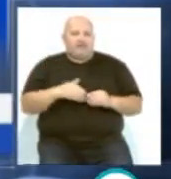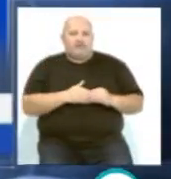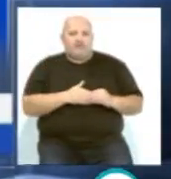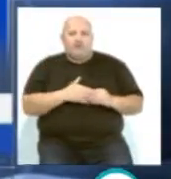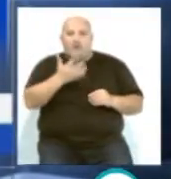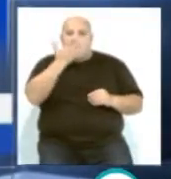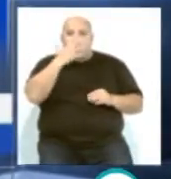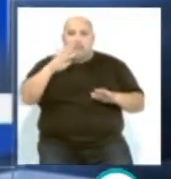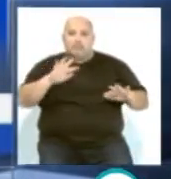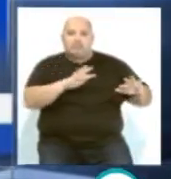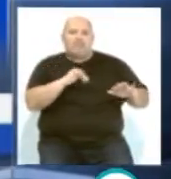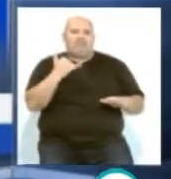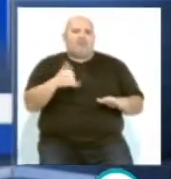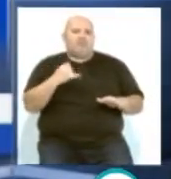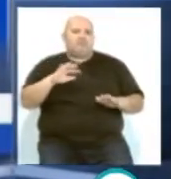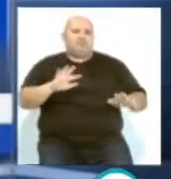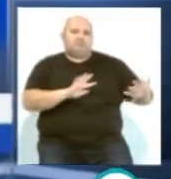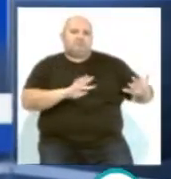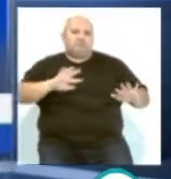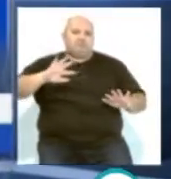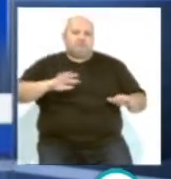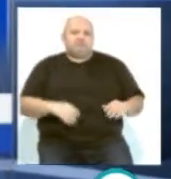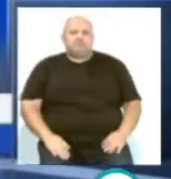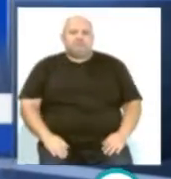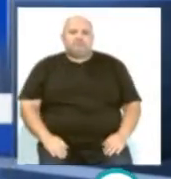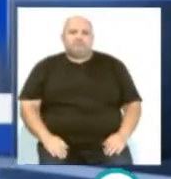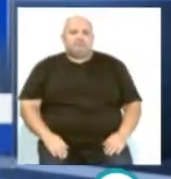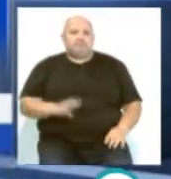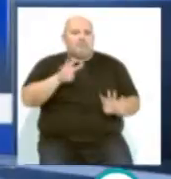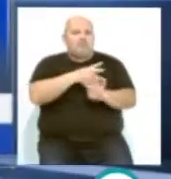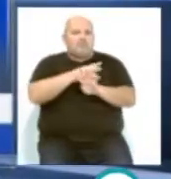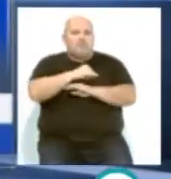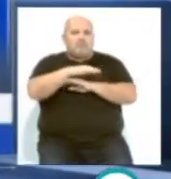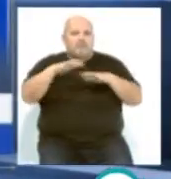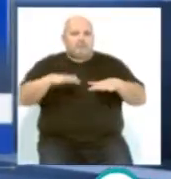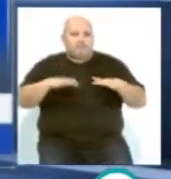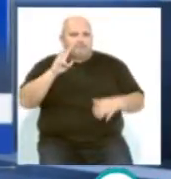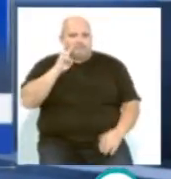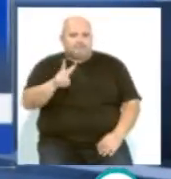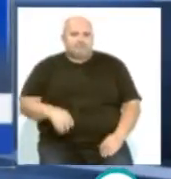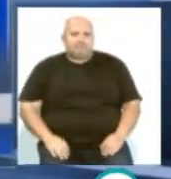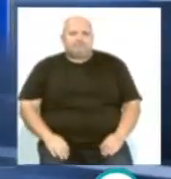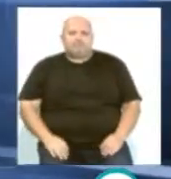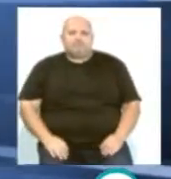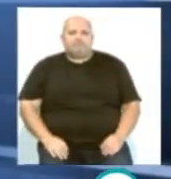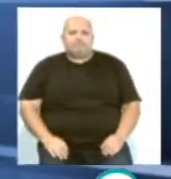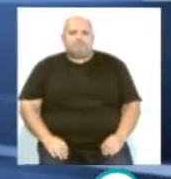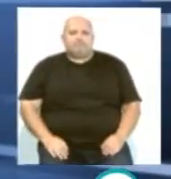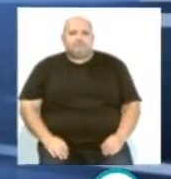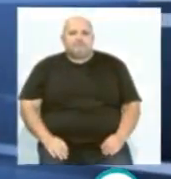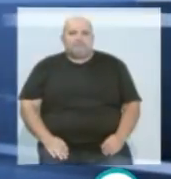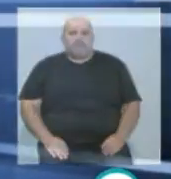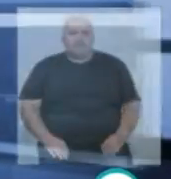Los vientos soplarán flojos variables con poniente en el estrecho. A continuación les ofrecemos en la tabla doleajes y mareas.